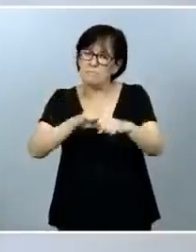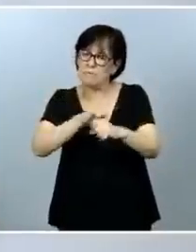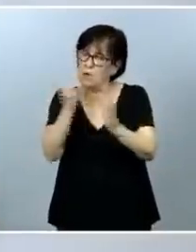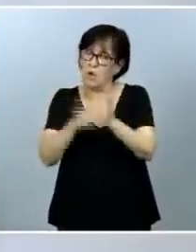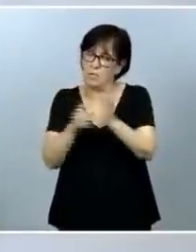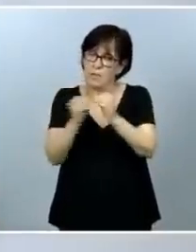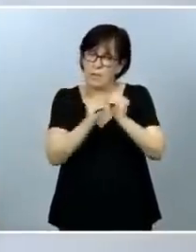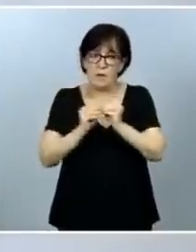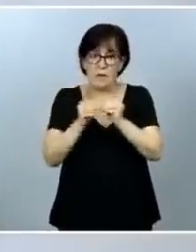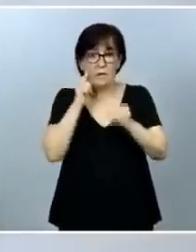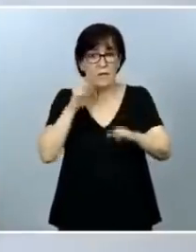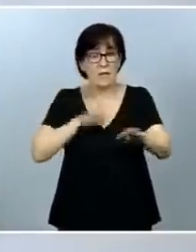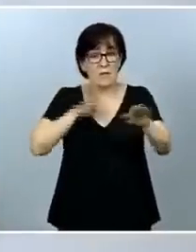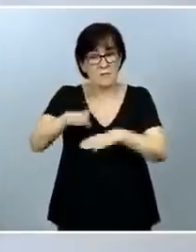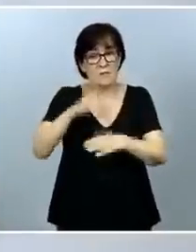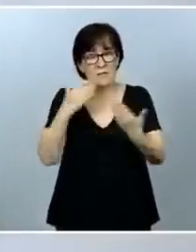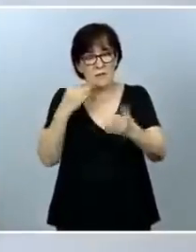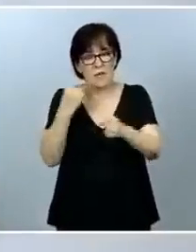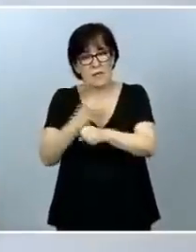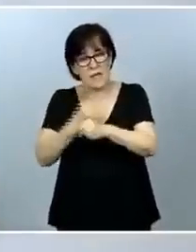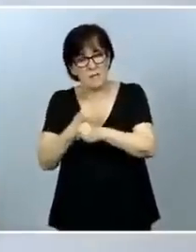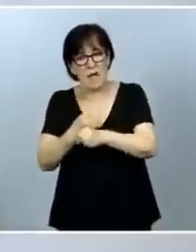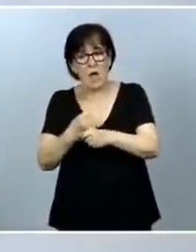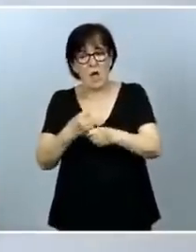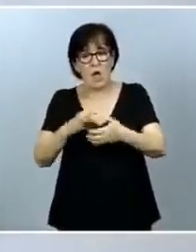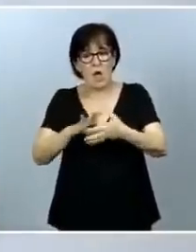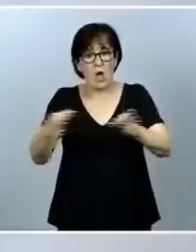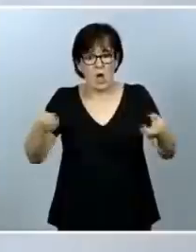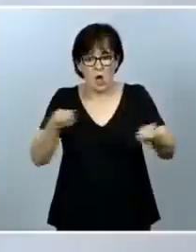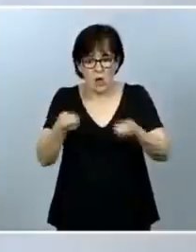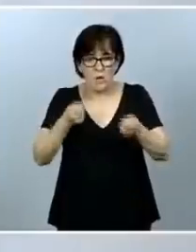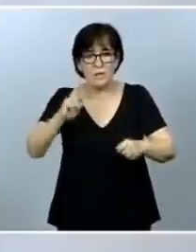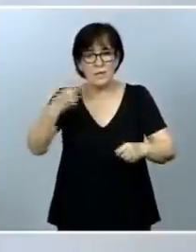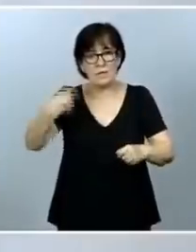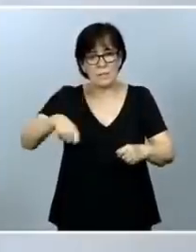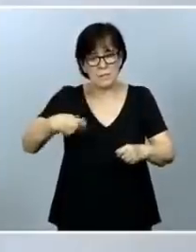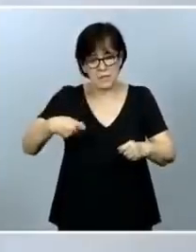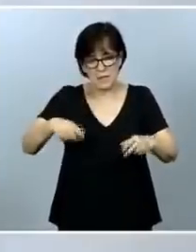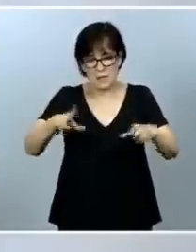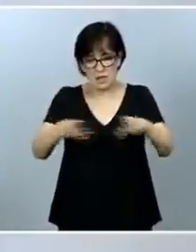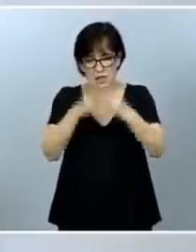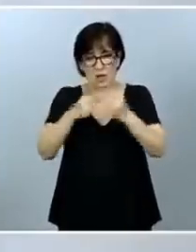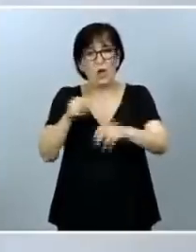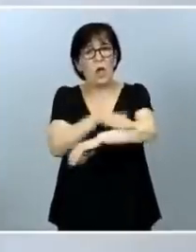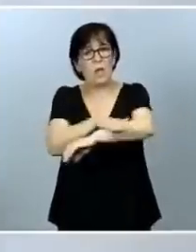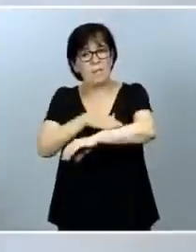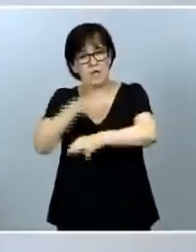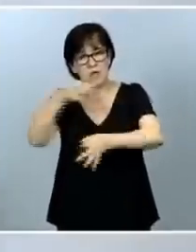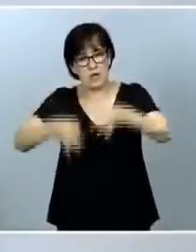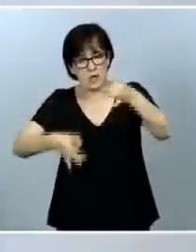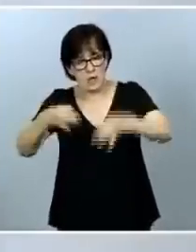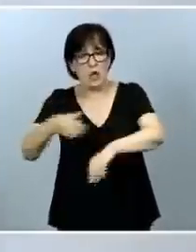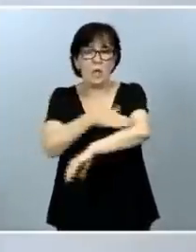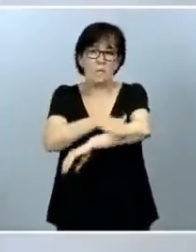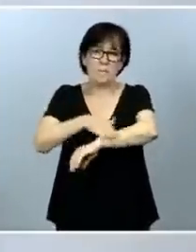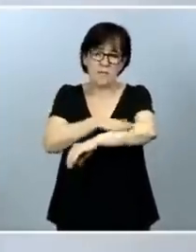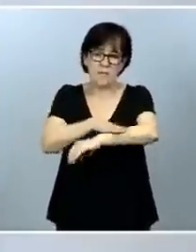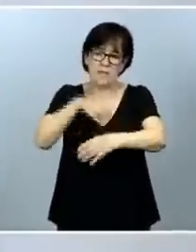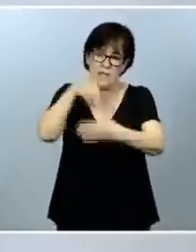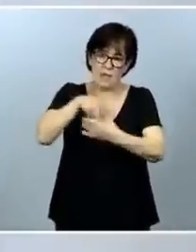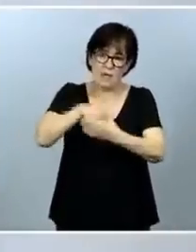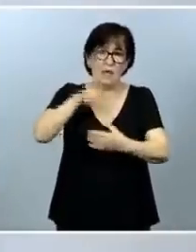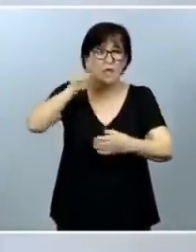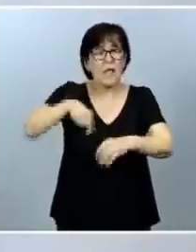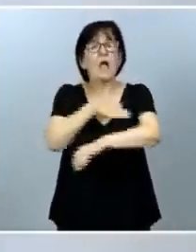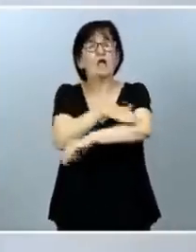gracias al trabajo coordinado de la Vicepresidencia Social con el Ministerio de Justicia, con el Ministerio de Interior, también con el